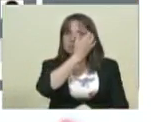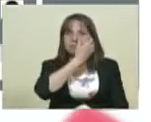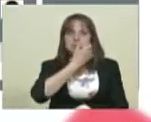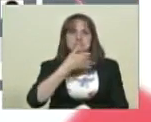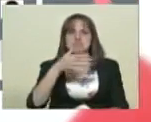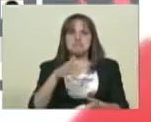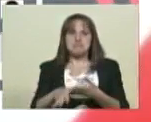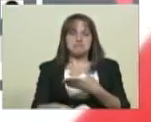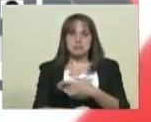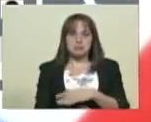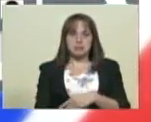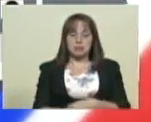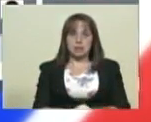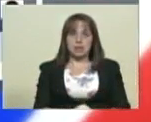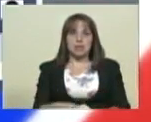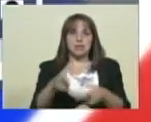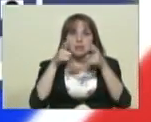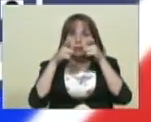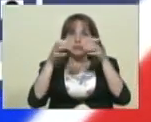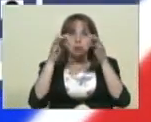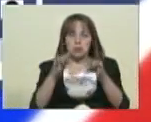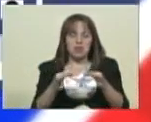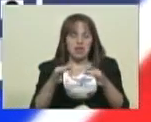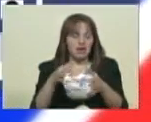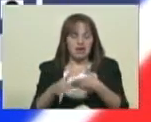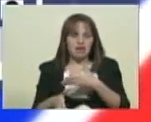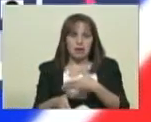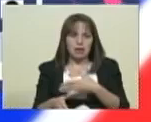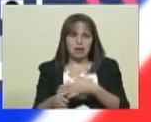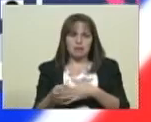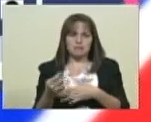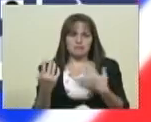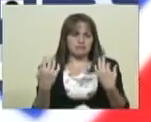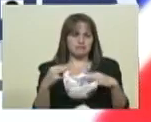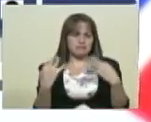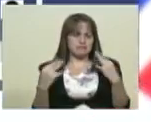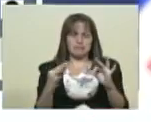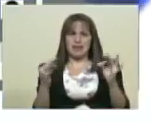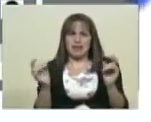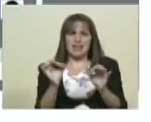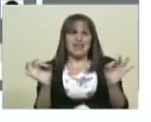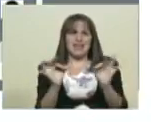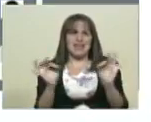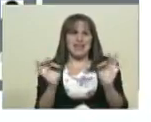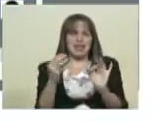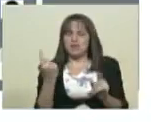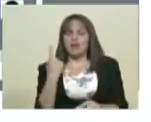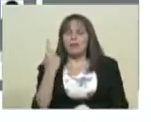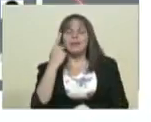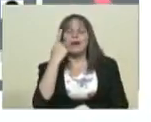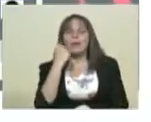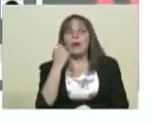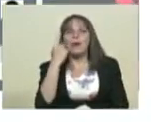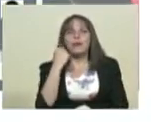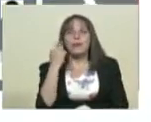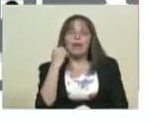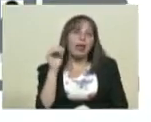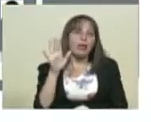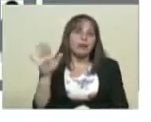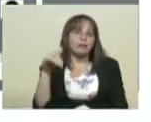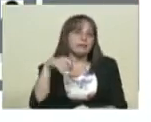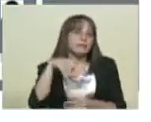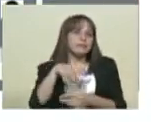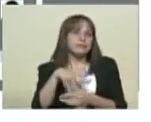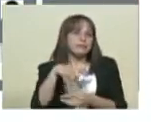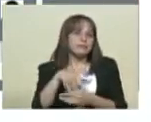términos de seguridad del voto, nada. La tinta realmente la hemos mantenido por una cuestión de tradición, pero la